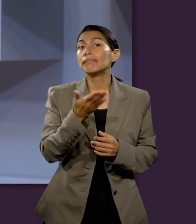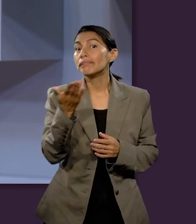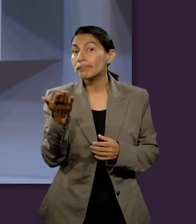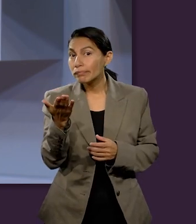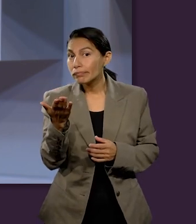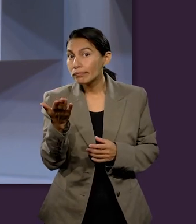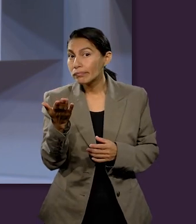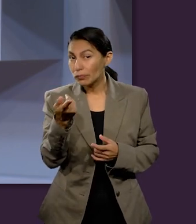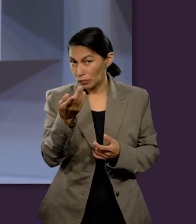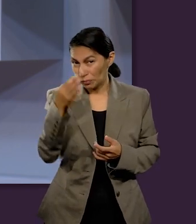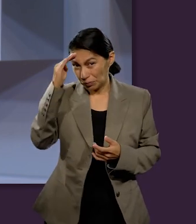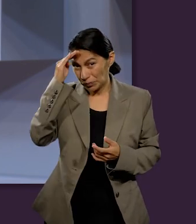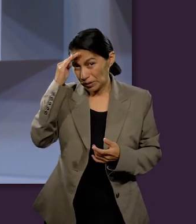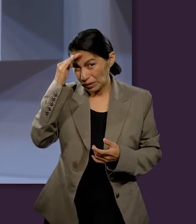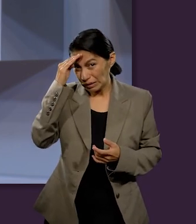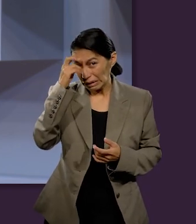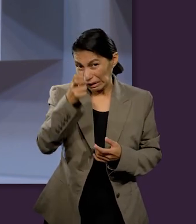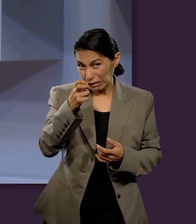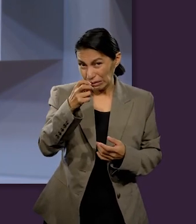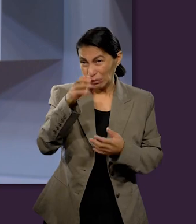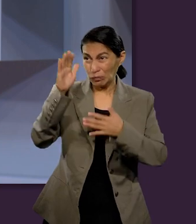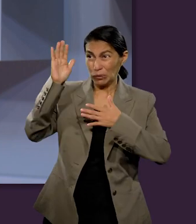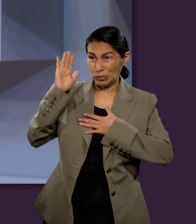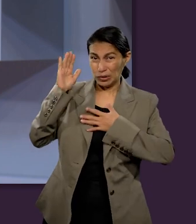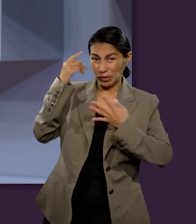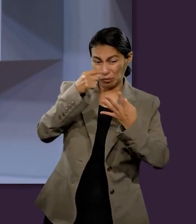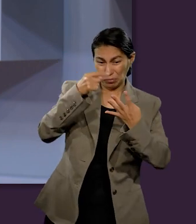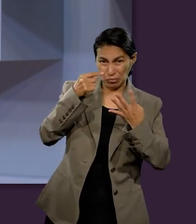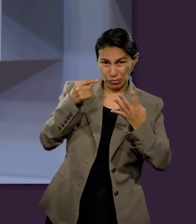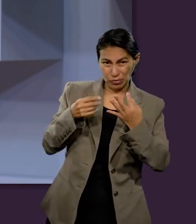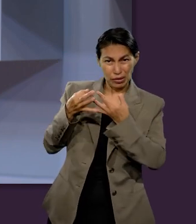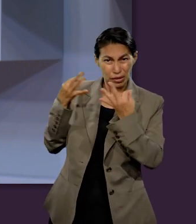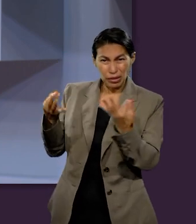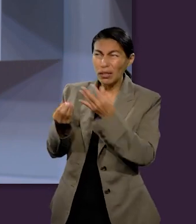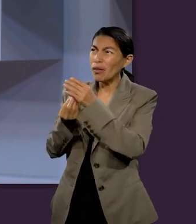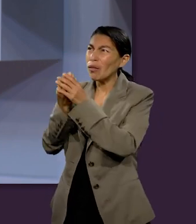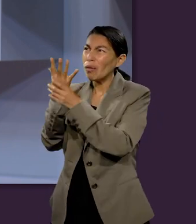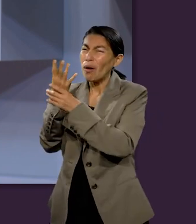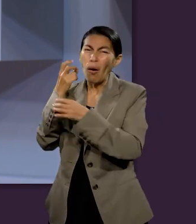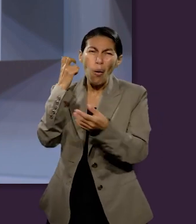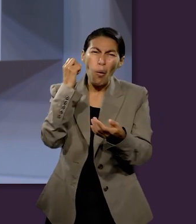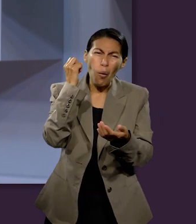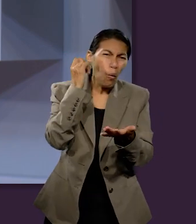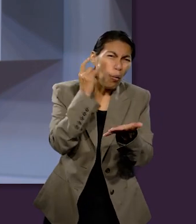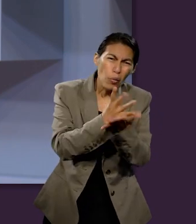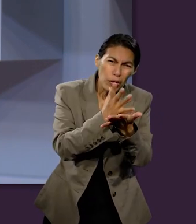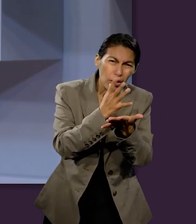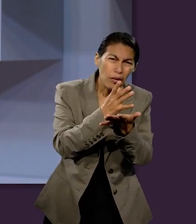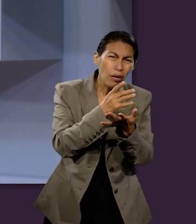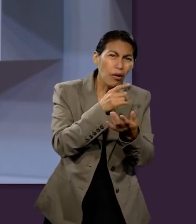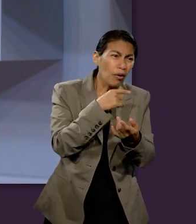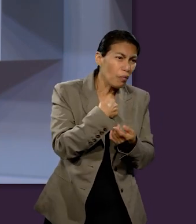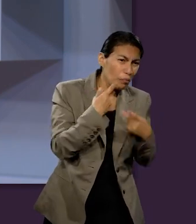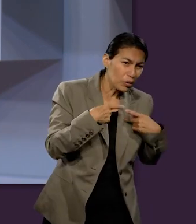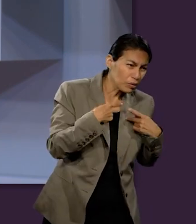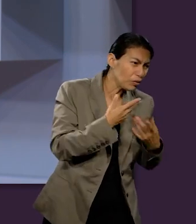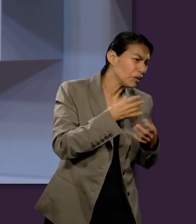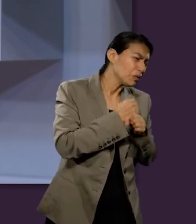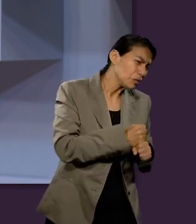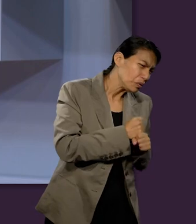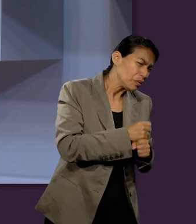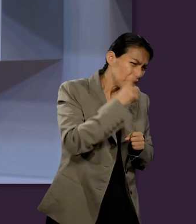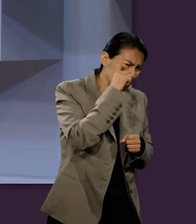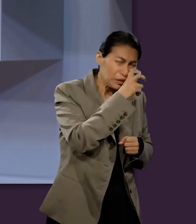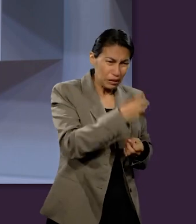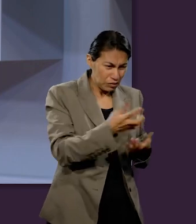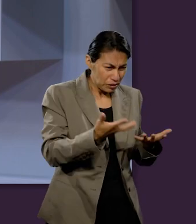me gustaría preguntar para nuestros espectadores si ustedes consideran que estas promesas de una Tierra Nueva